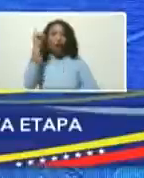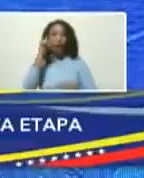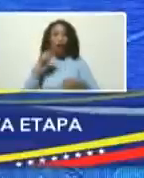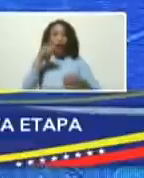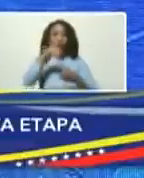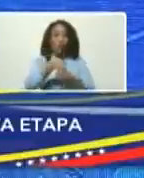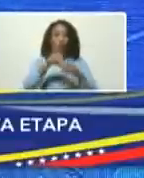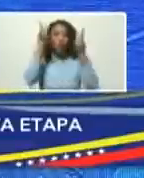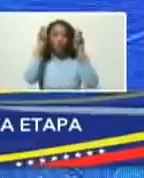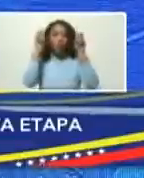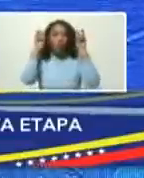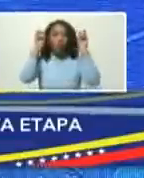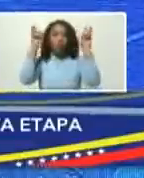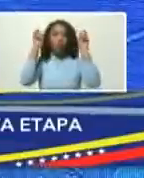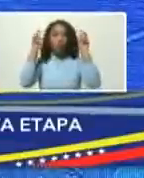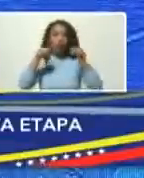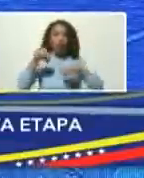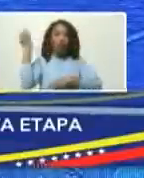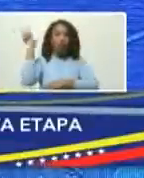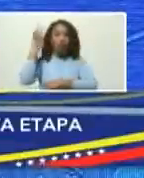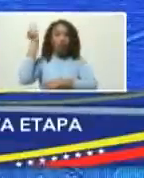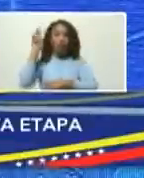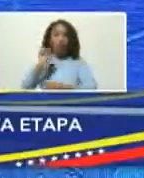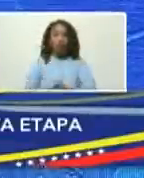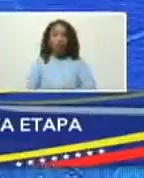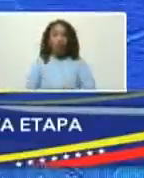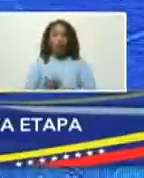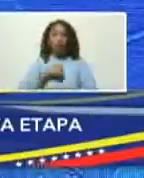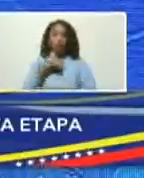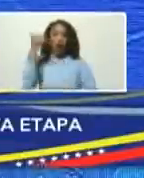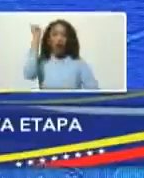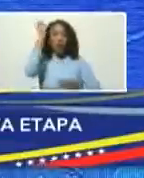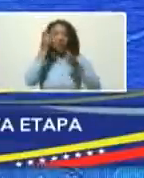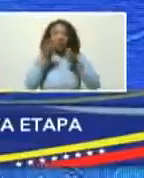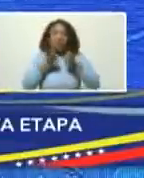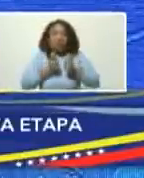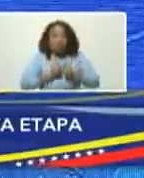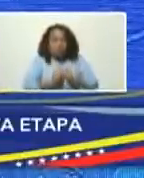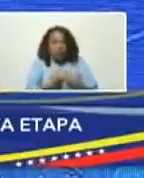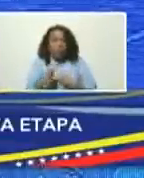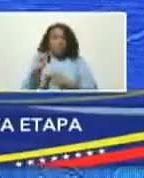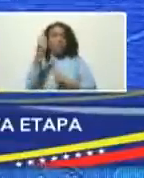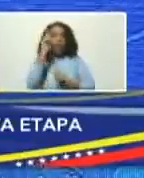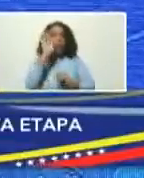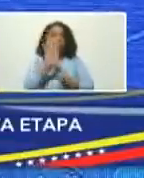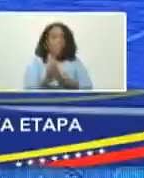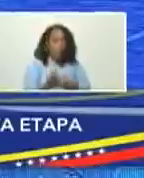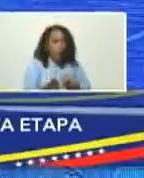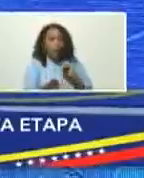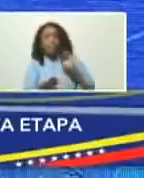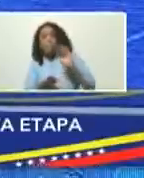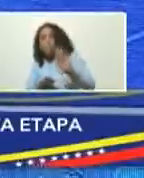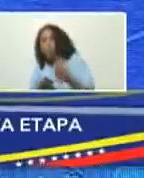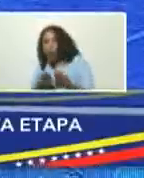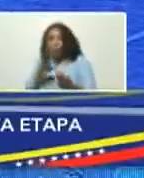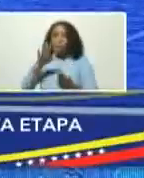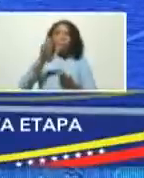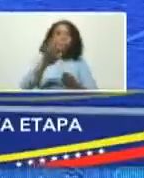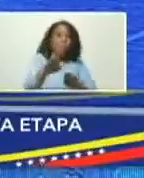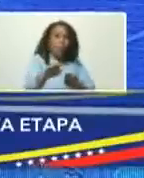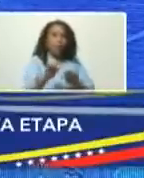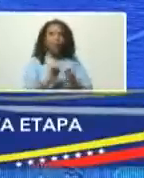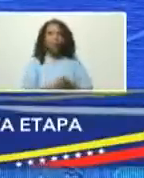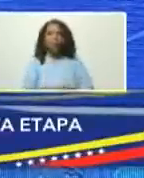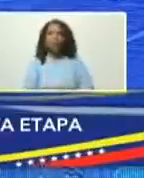nueva fase Venezuela hemos intentado dar esos primeros pasos lo